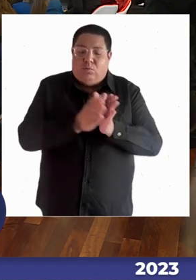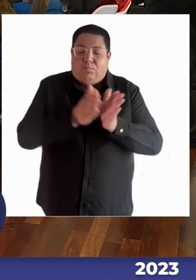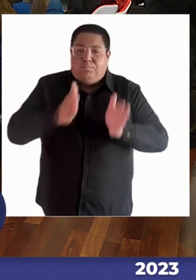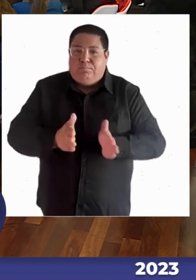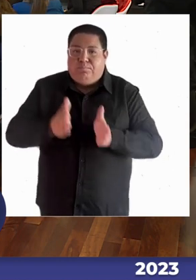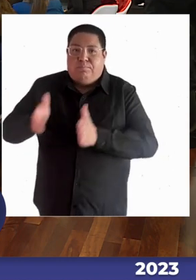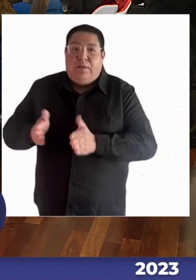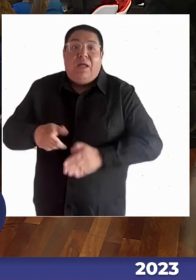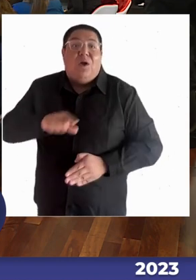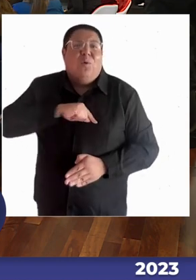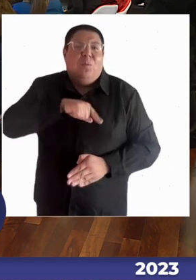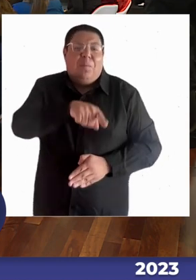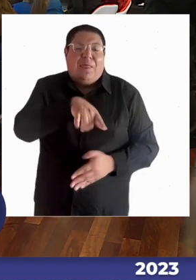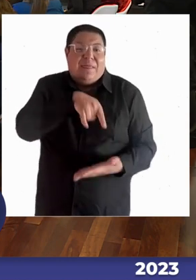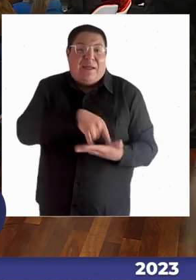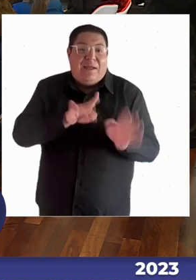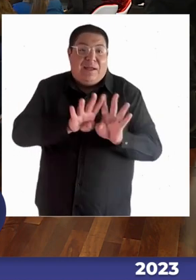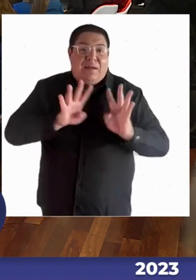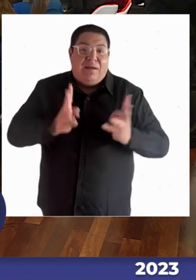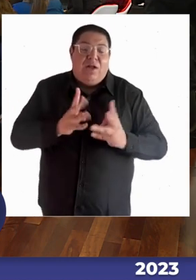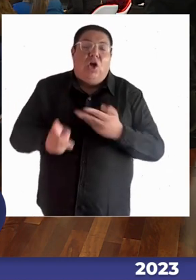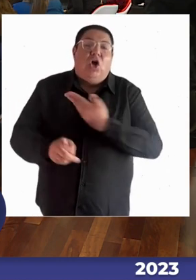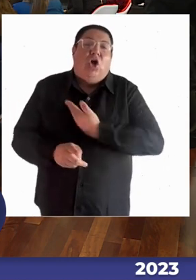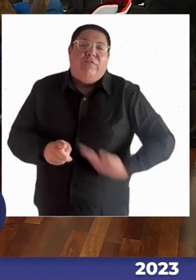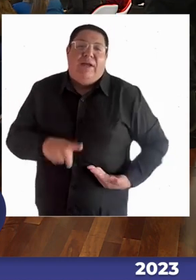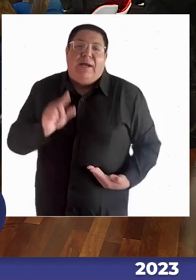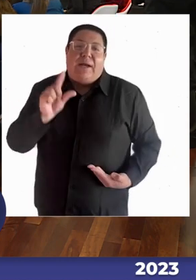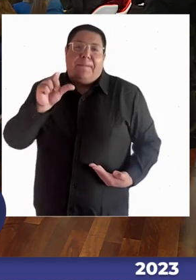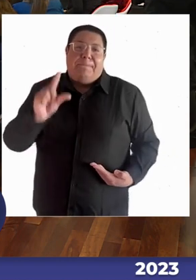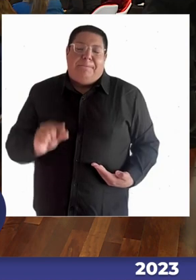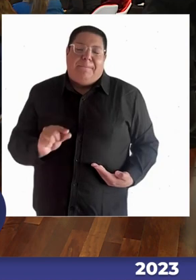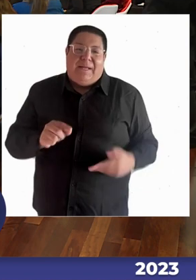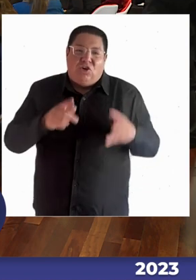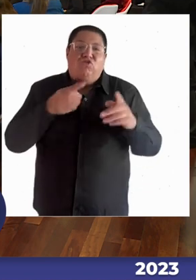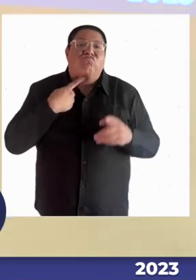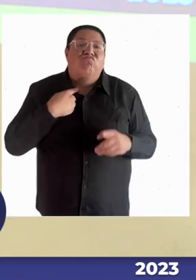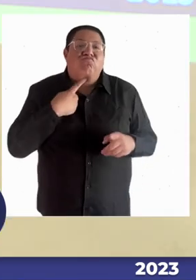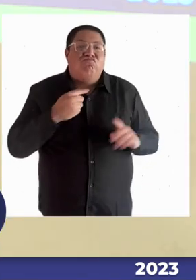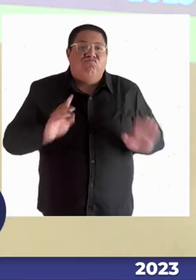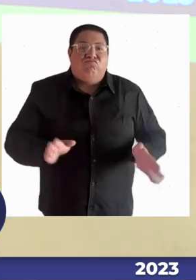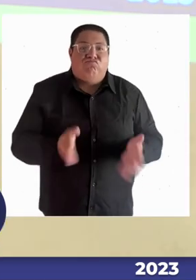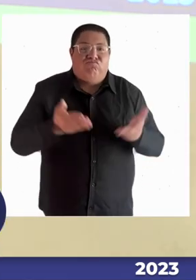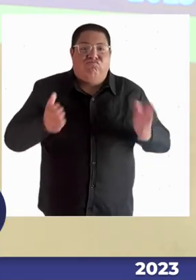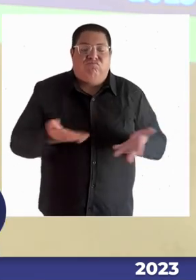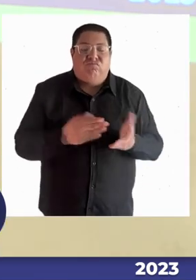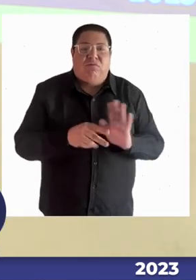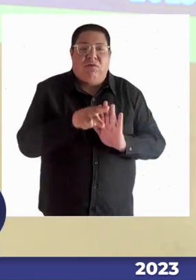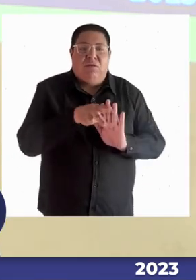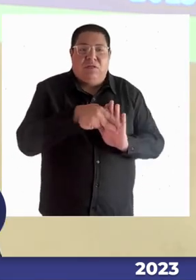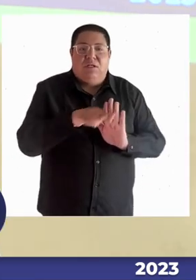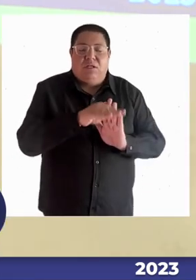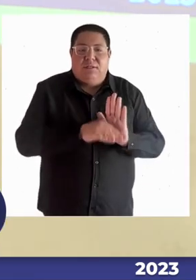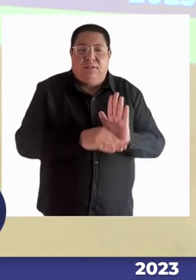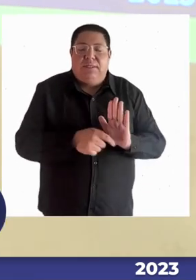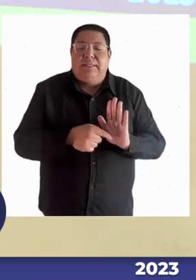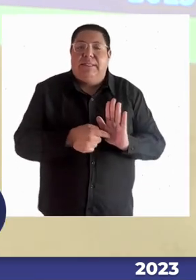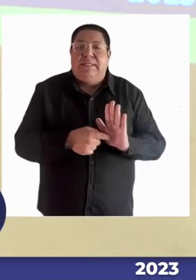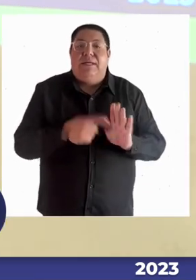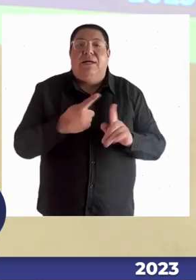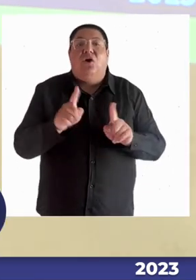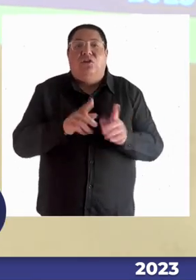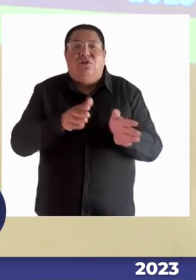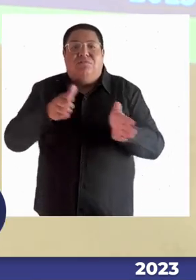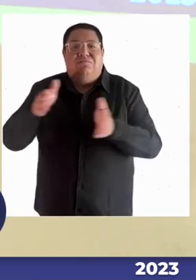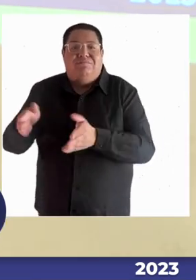de la Cámara de Diputados, pero el gobierno nos ha puesto mucha énfasis en esa promoción, en esa norma, y que precisamente se hace parte del otro segmento de la